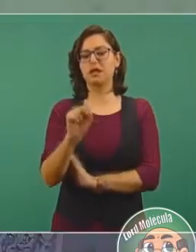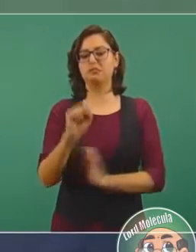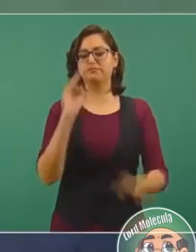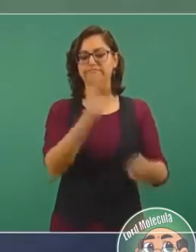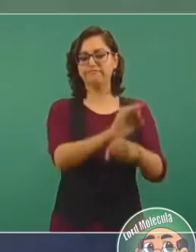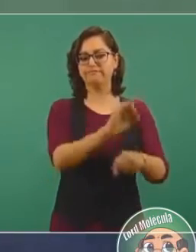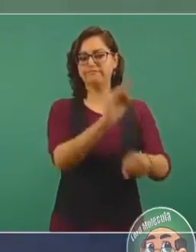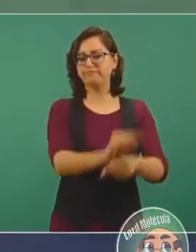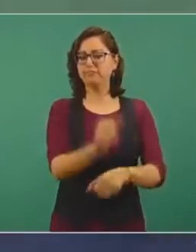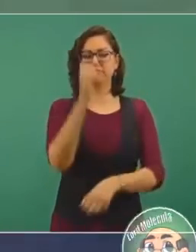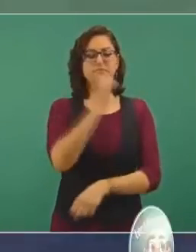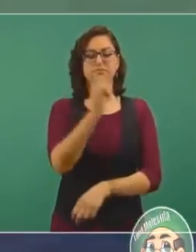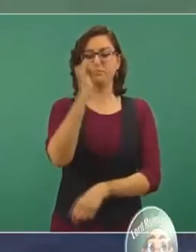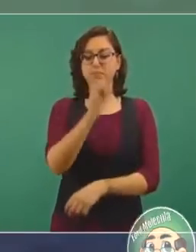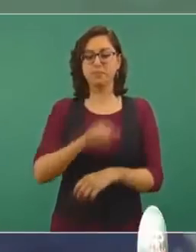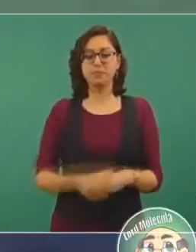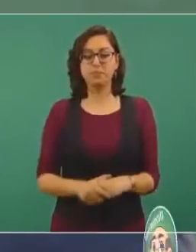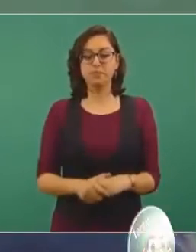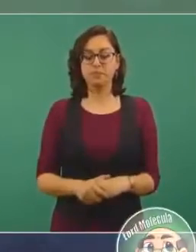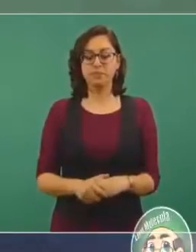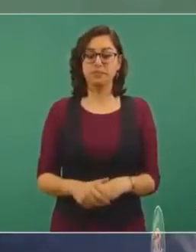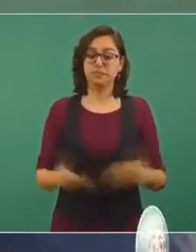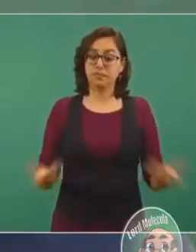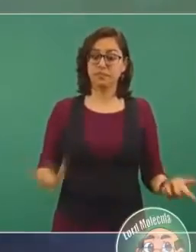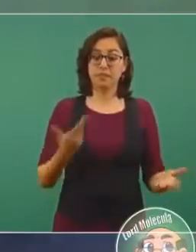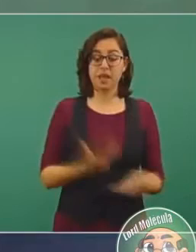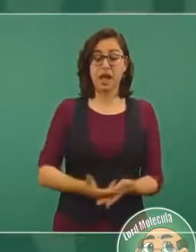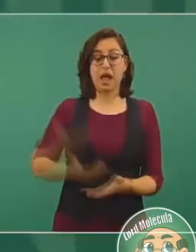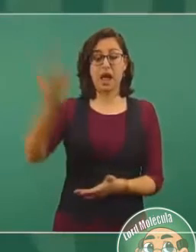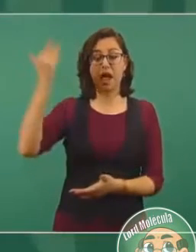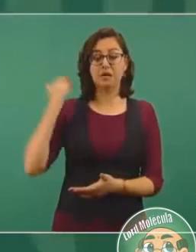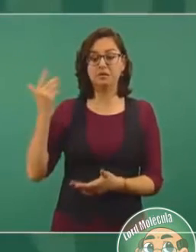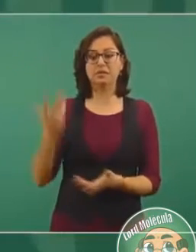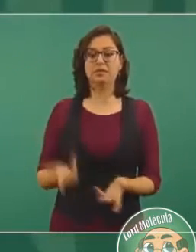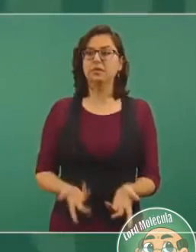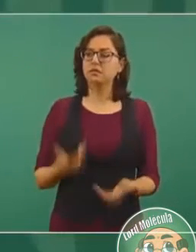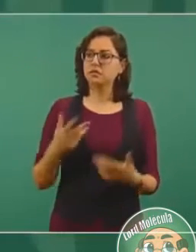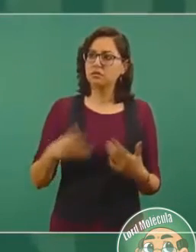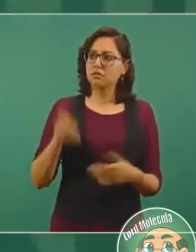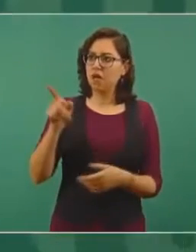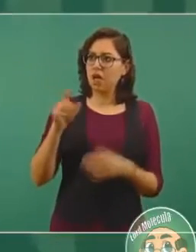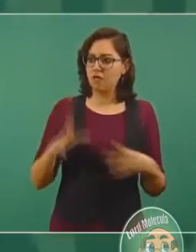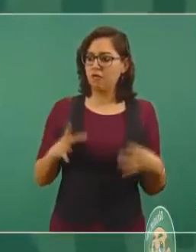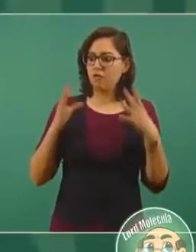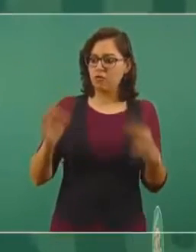Antes se pensaba de que El País era un periódico de izquierda progresista.